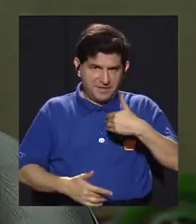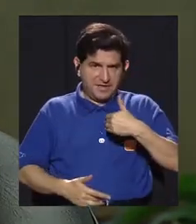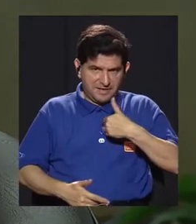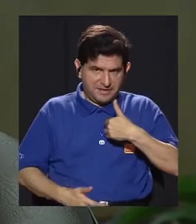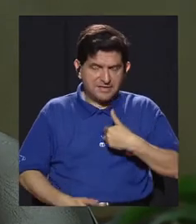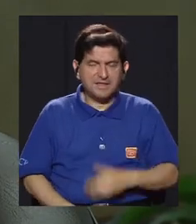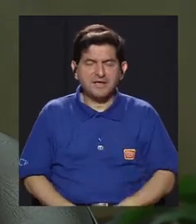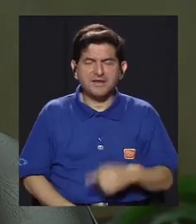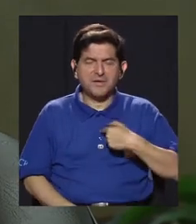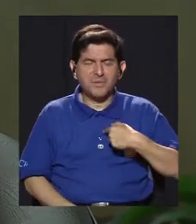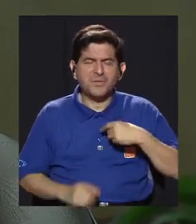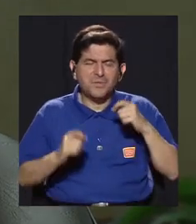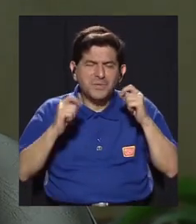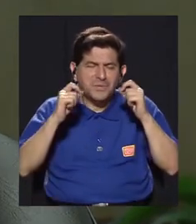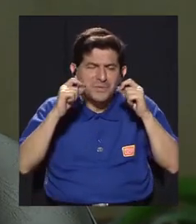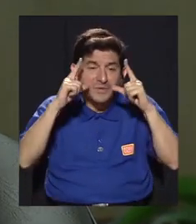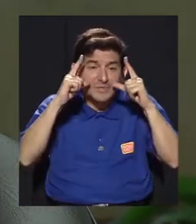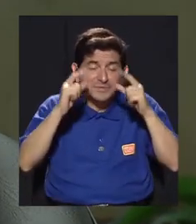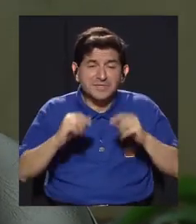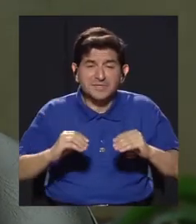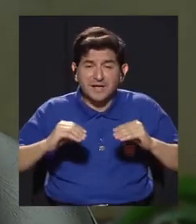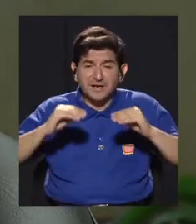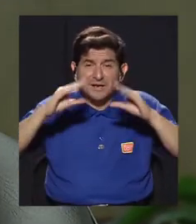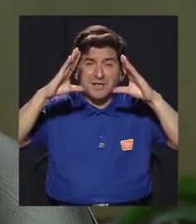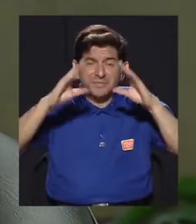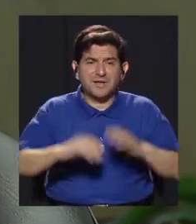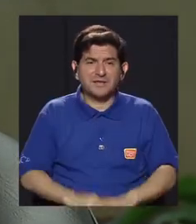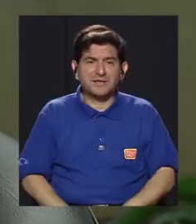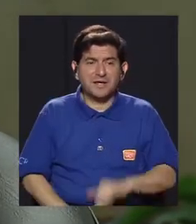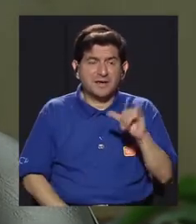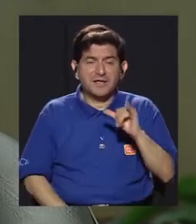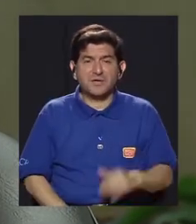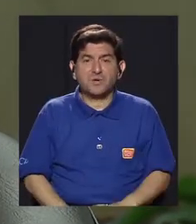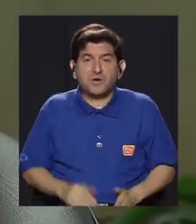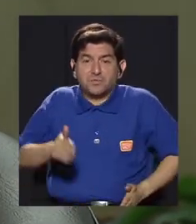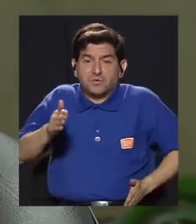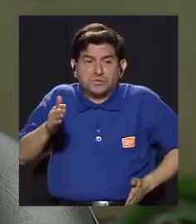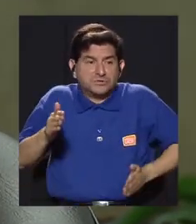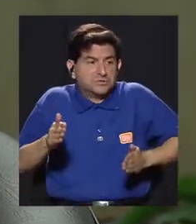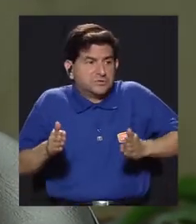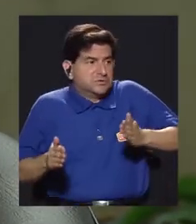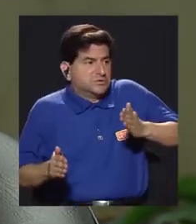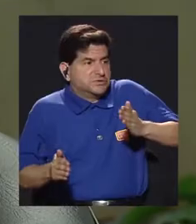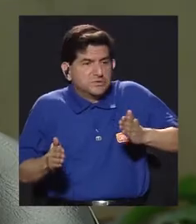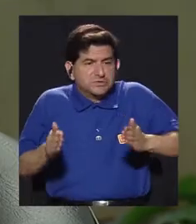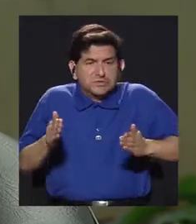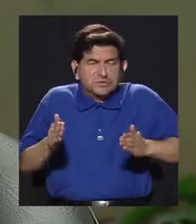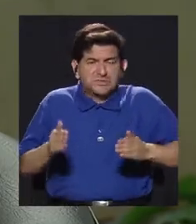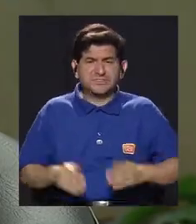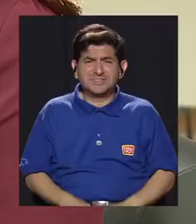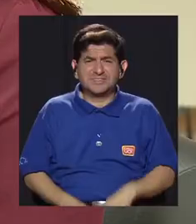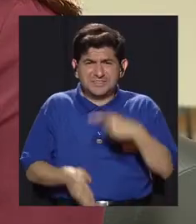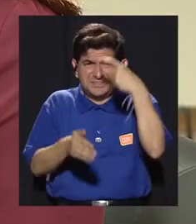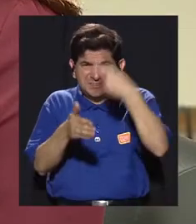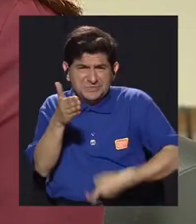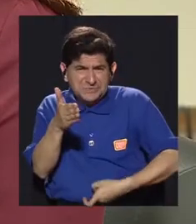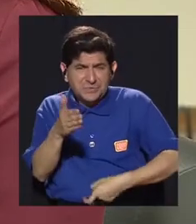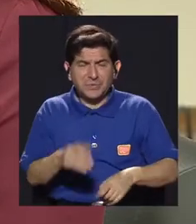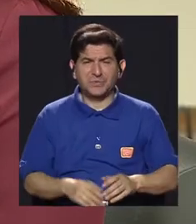uno cuando se levanta en las mañanas son como un robot, es todo tieso, ¿verdad?